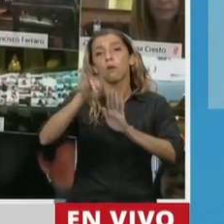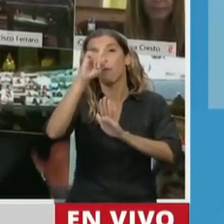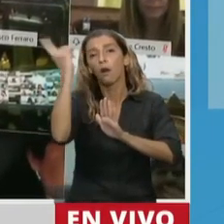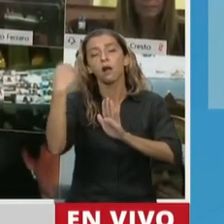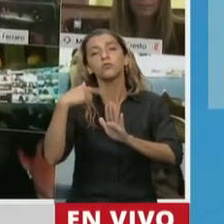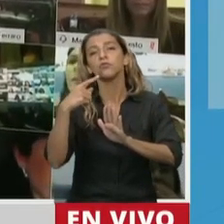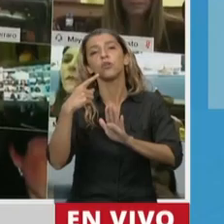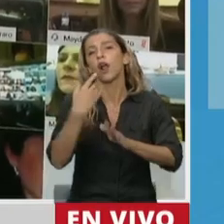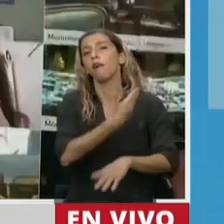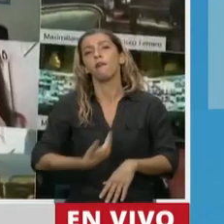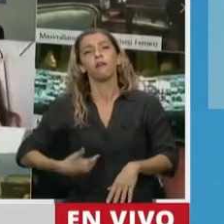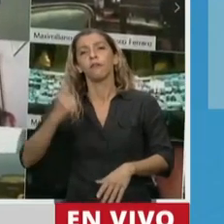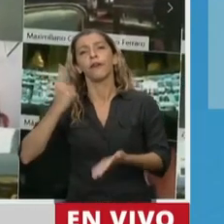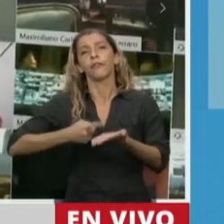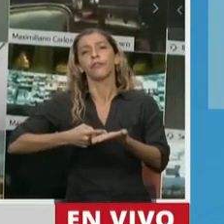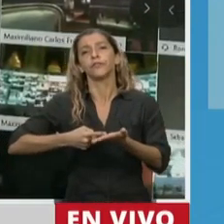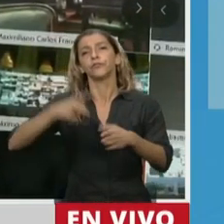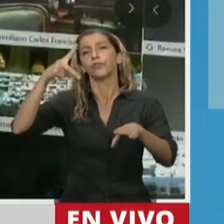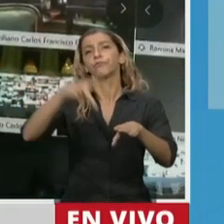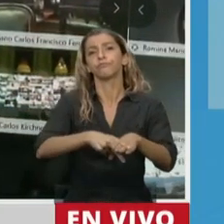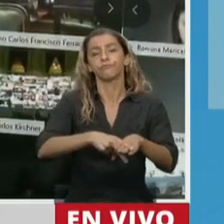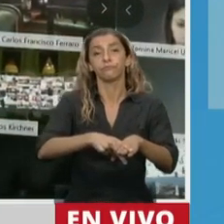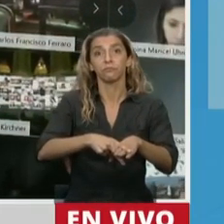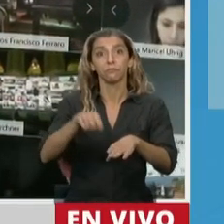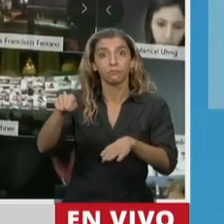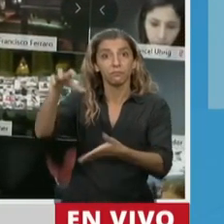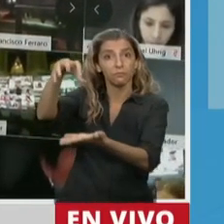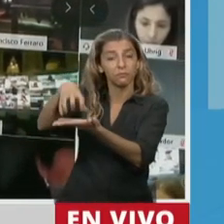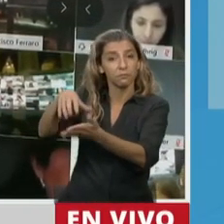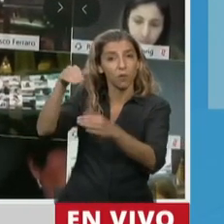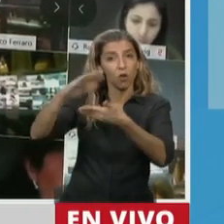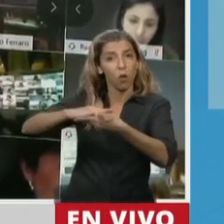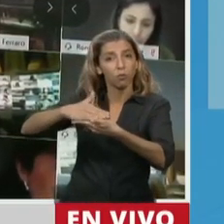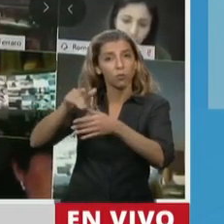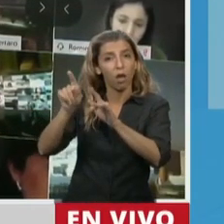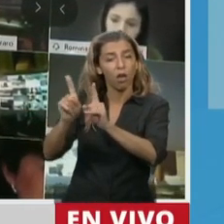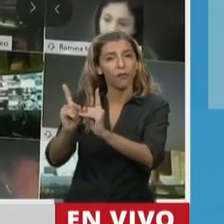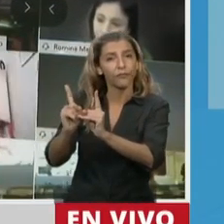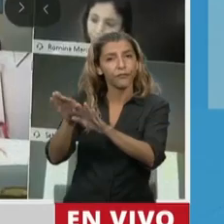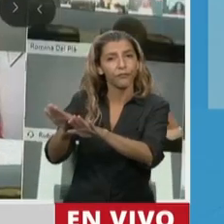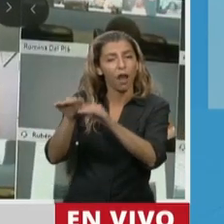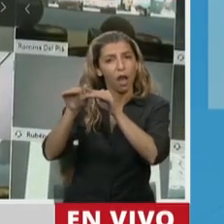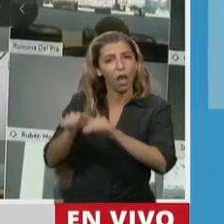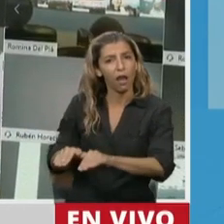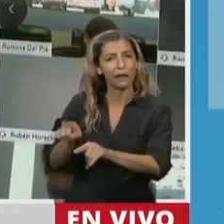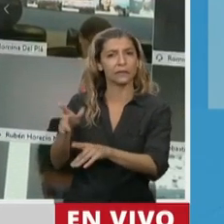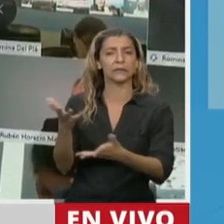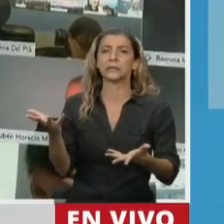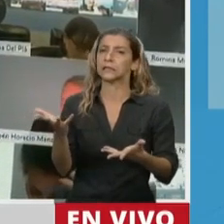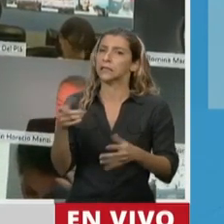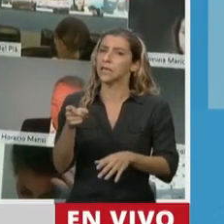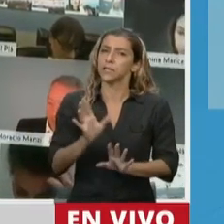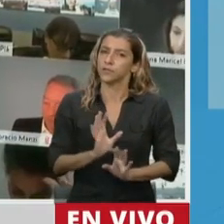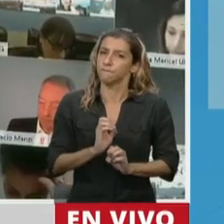que no fueron entregadas por la decisión política de desguace de un programa de gobierno